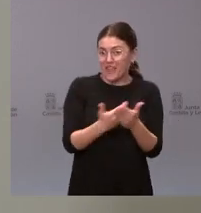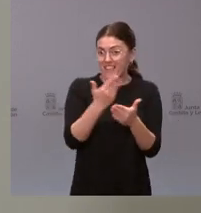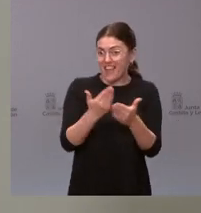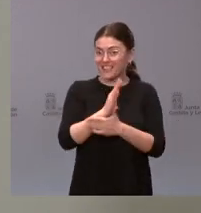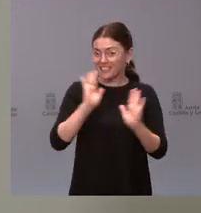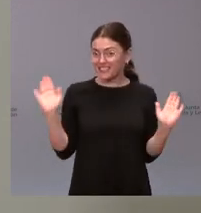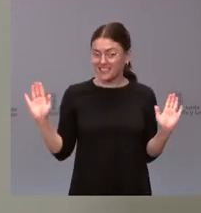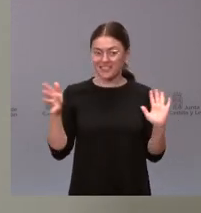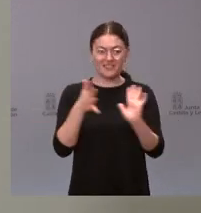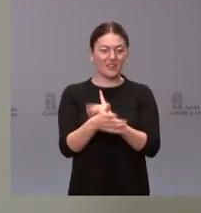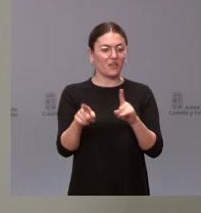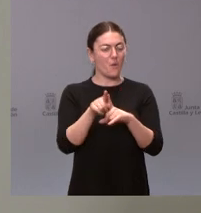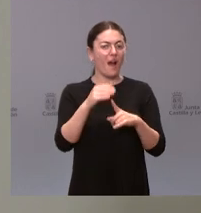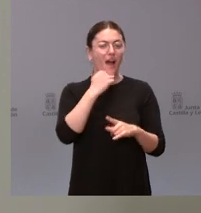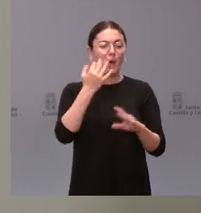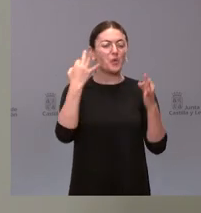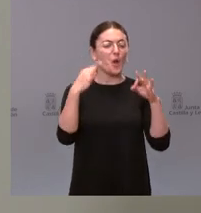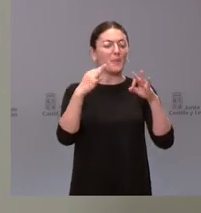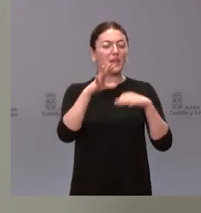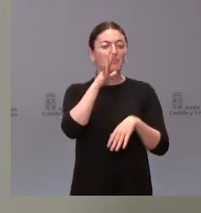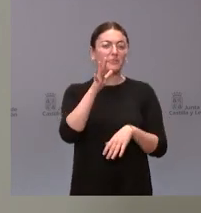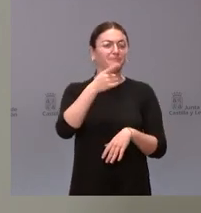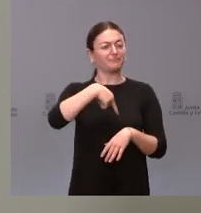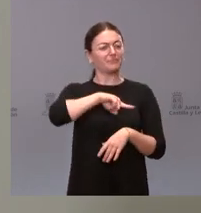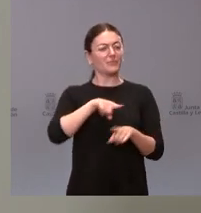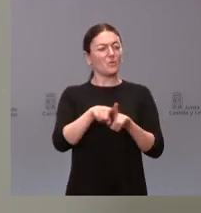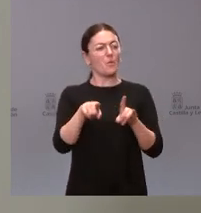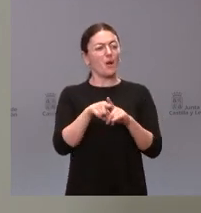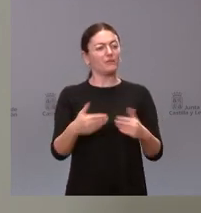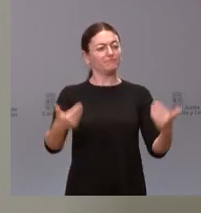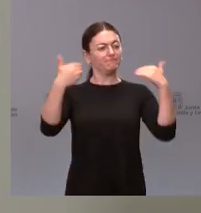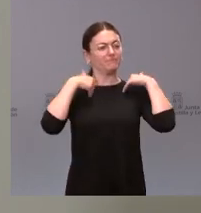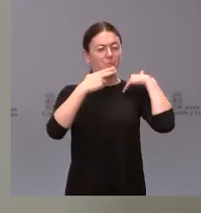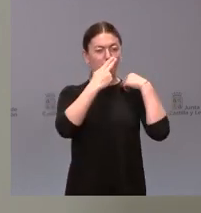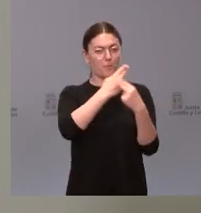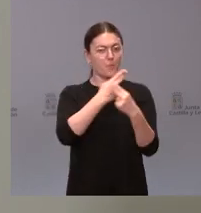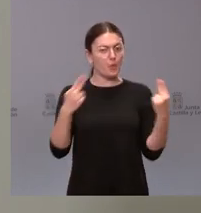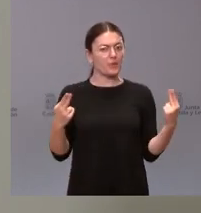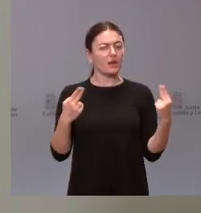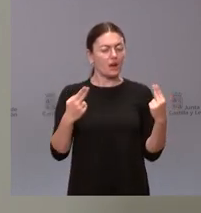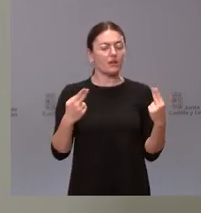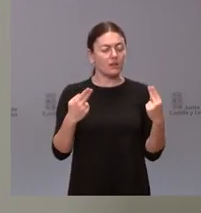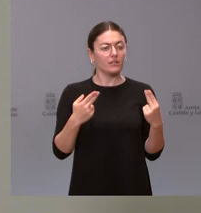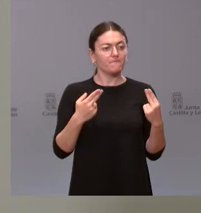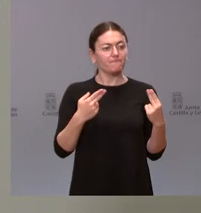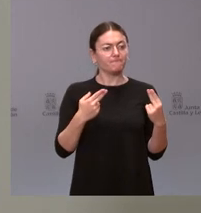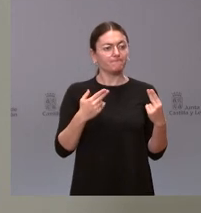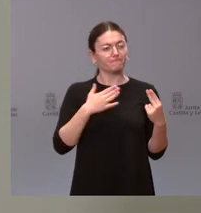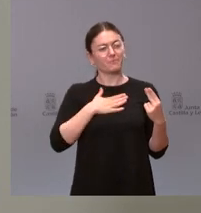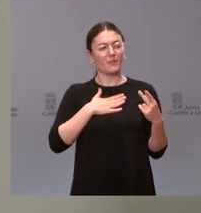desde la normalidad de que los que estamos en responsabilidades públicas pues tenemos un tiempo